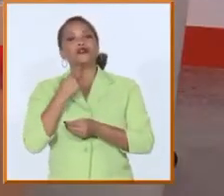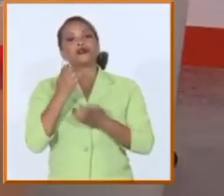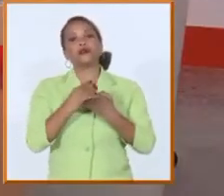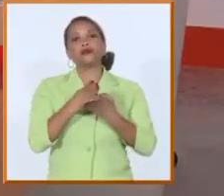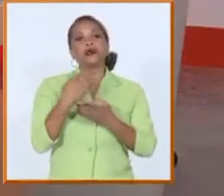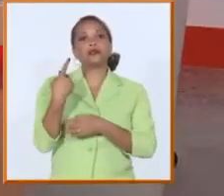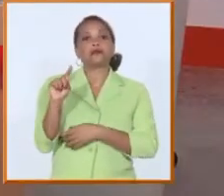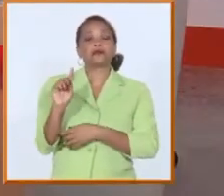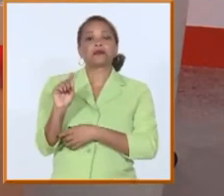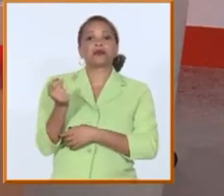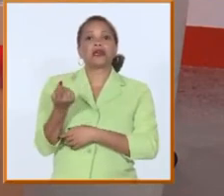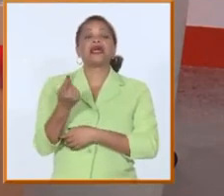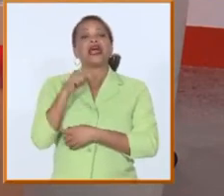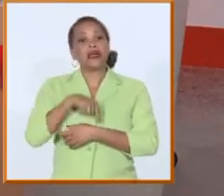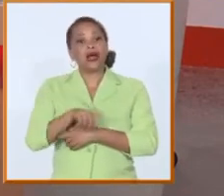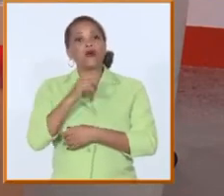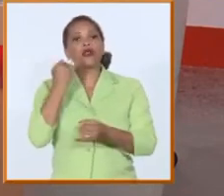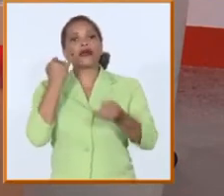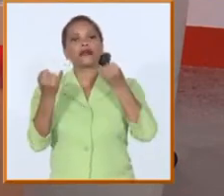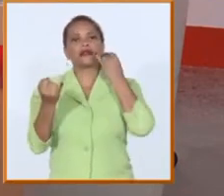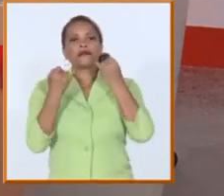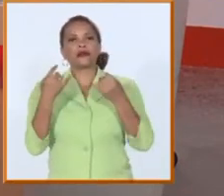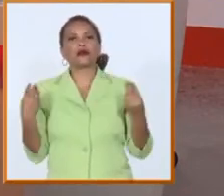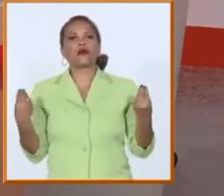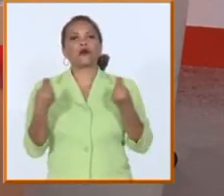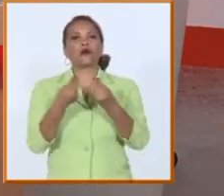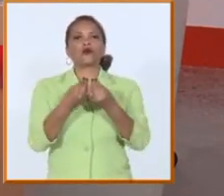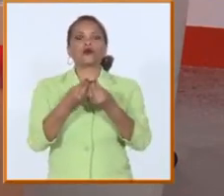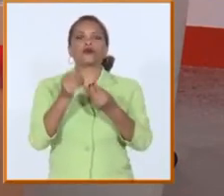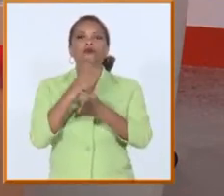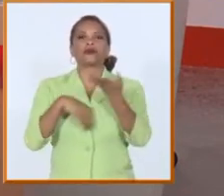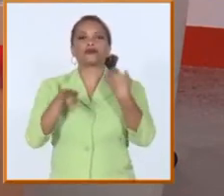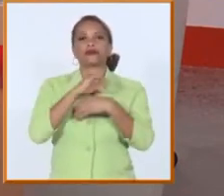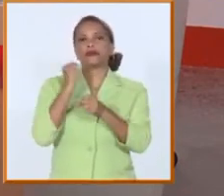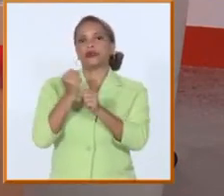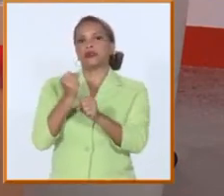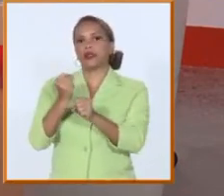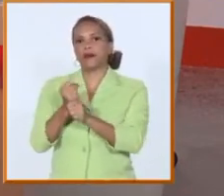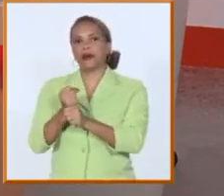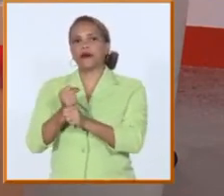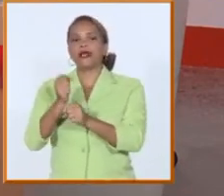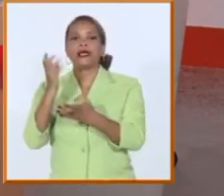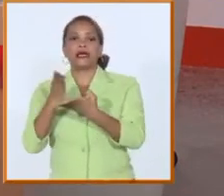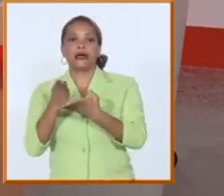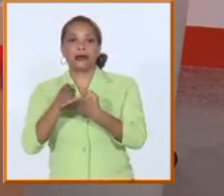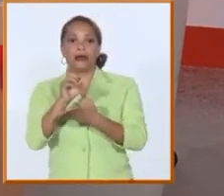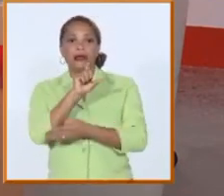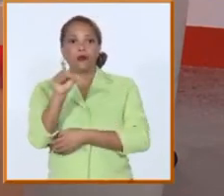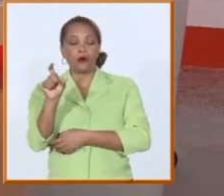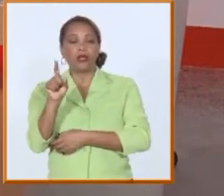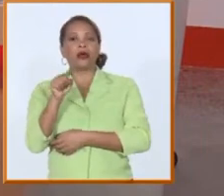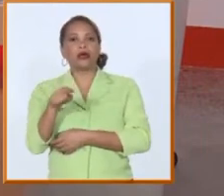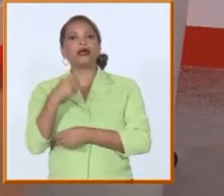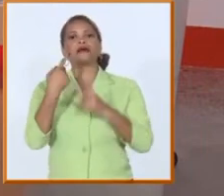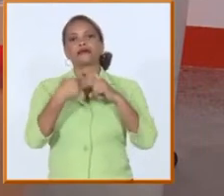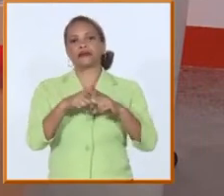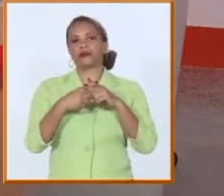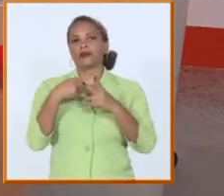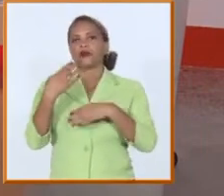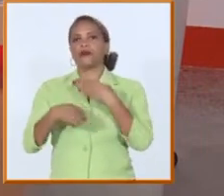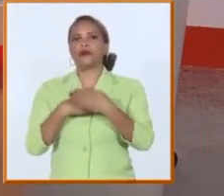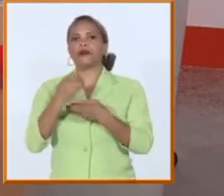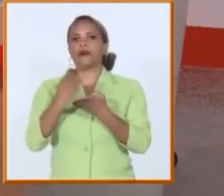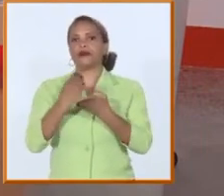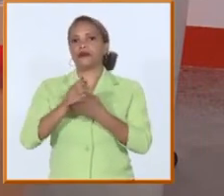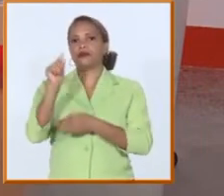identificar y nos ha permitido de conjunto con el ministerio del trabajo y con las instituciones que están implicadas resolver esa